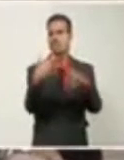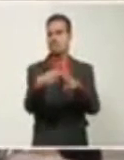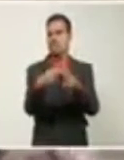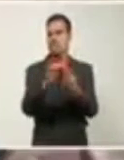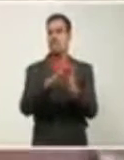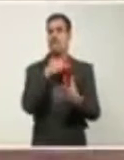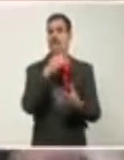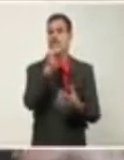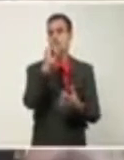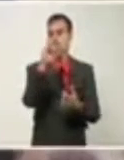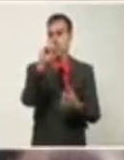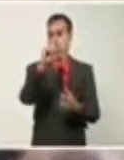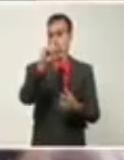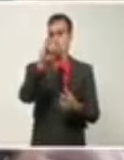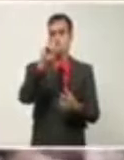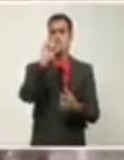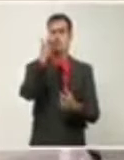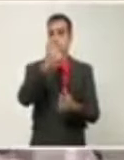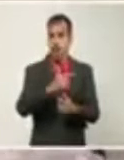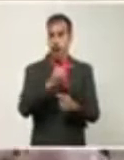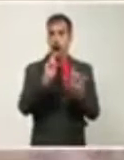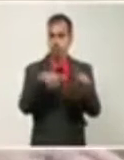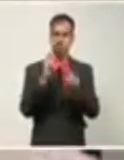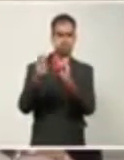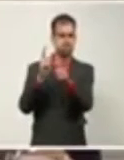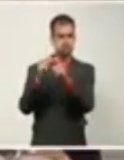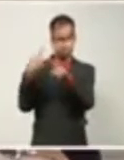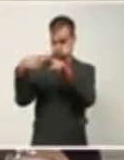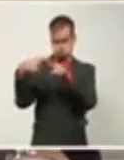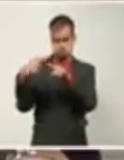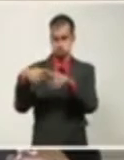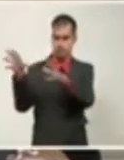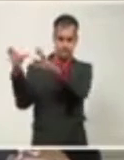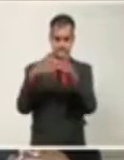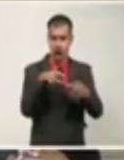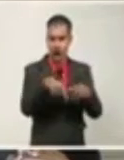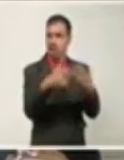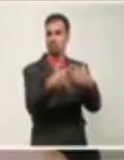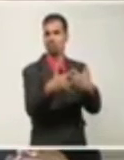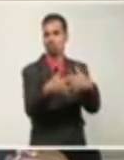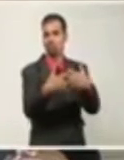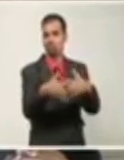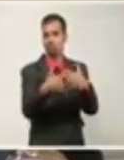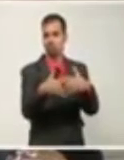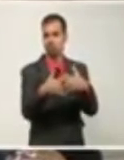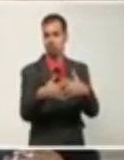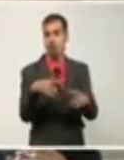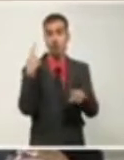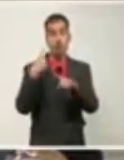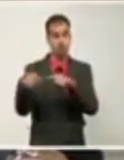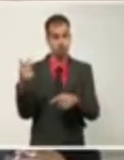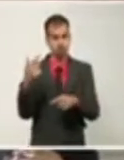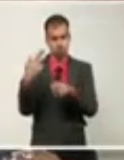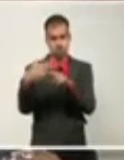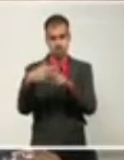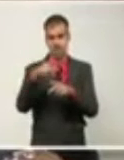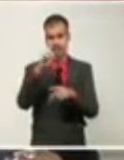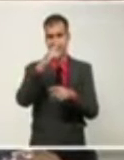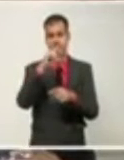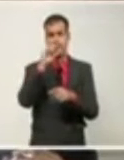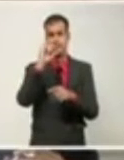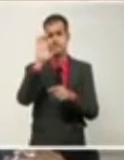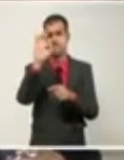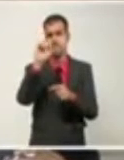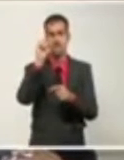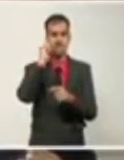las cajitas donde está, que es con durero caribe, que es el pil, los frastos plásticos lo está haciendo la BioFan, y además materia prima nacional que está